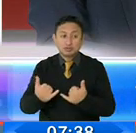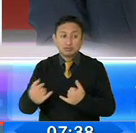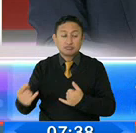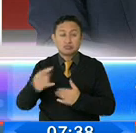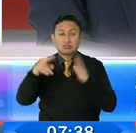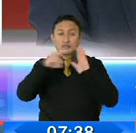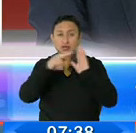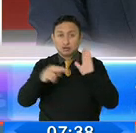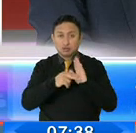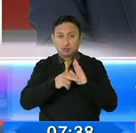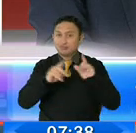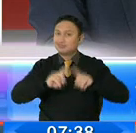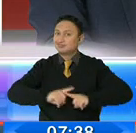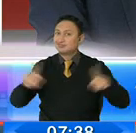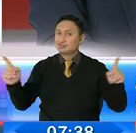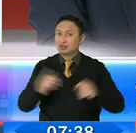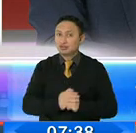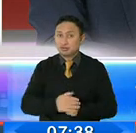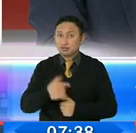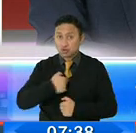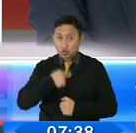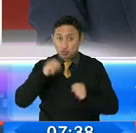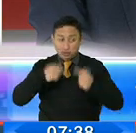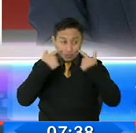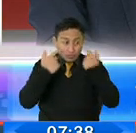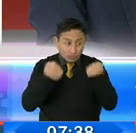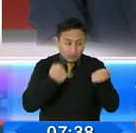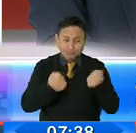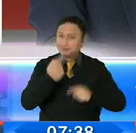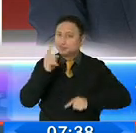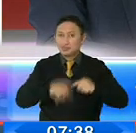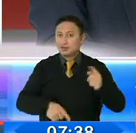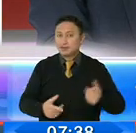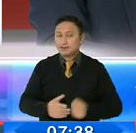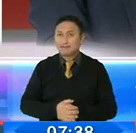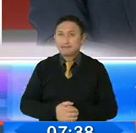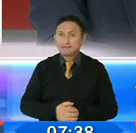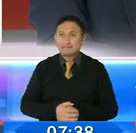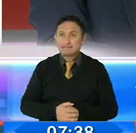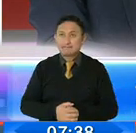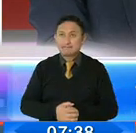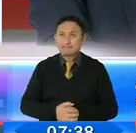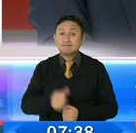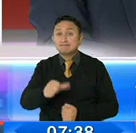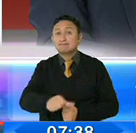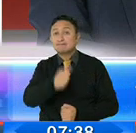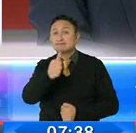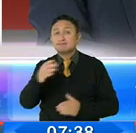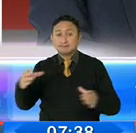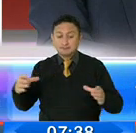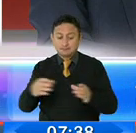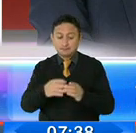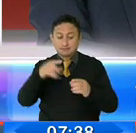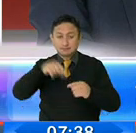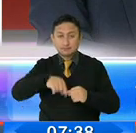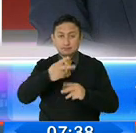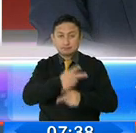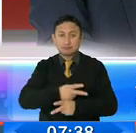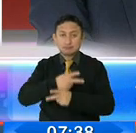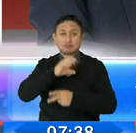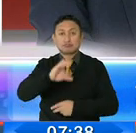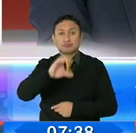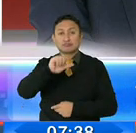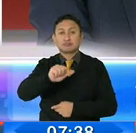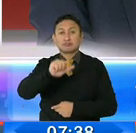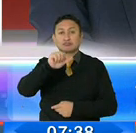la norma establece, no existen parámetros de calidad de servicio. Existe otra mesa que está presidida por, por el señor concejal Ceballos,